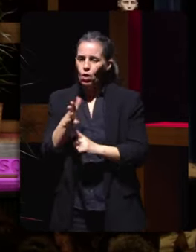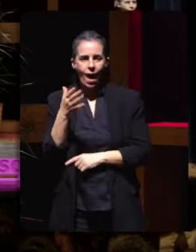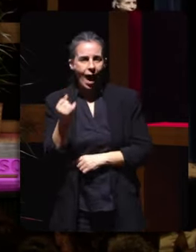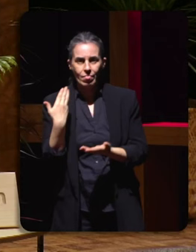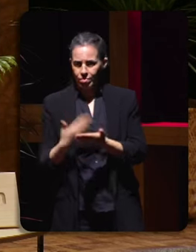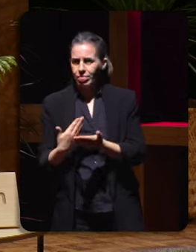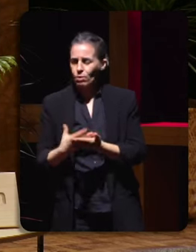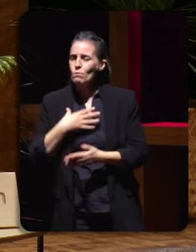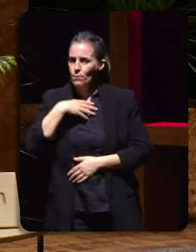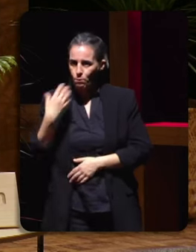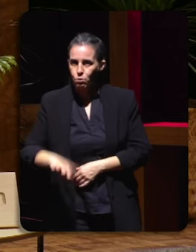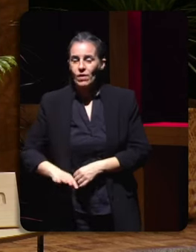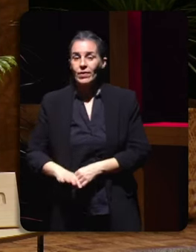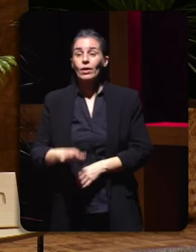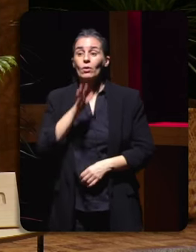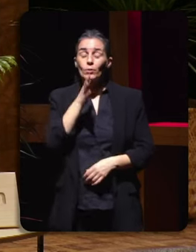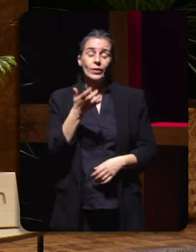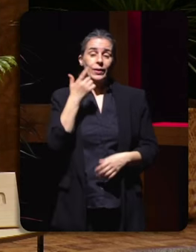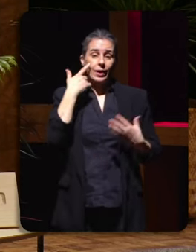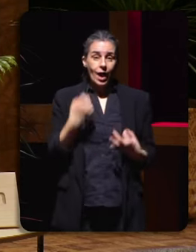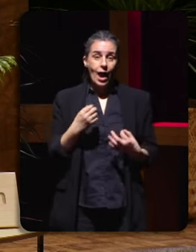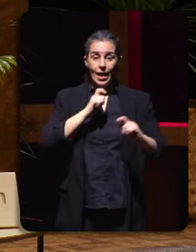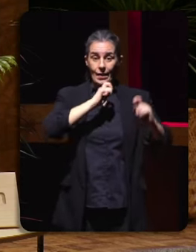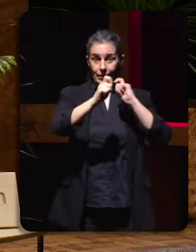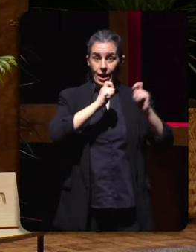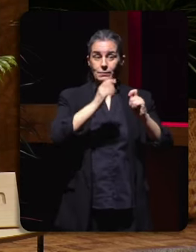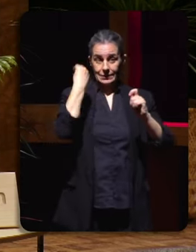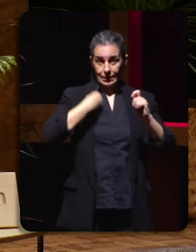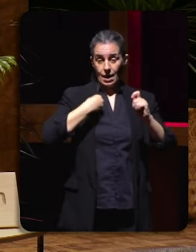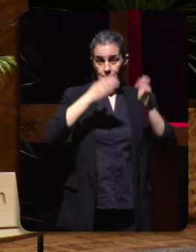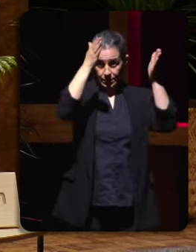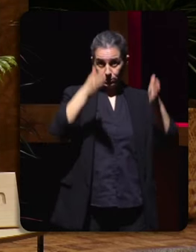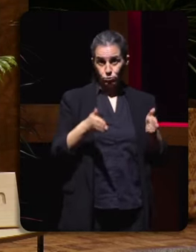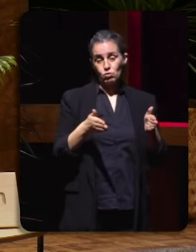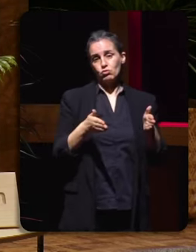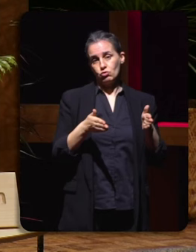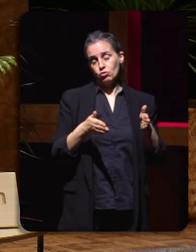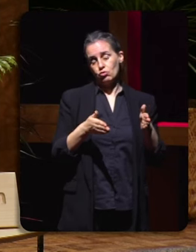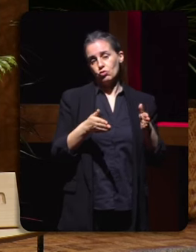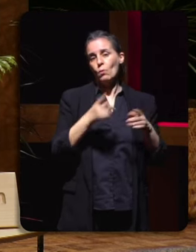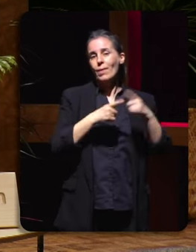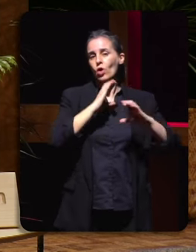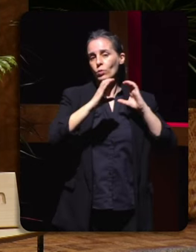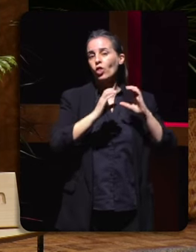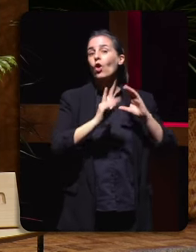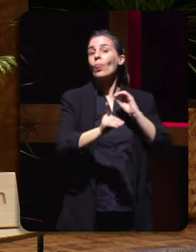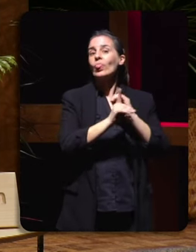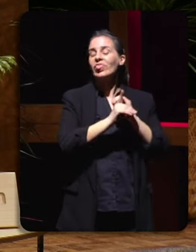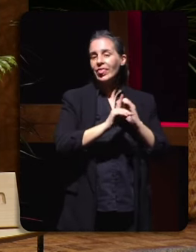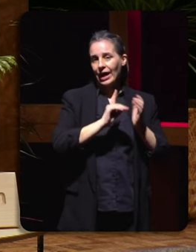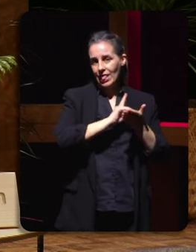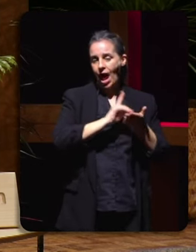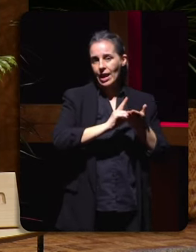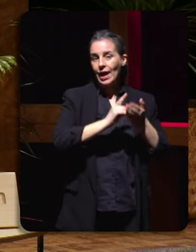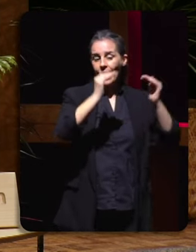que hai discriminación porque engadido a esa entrevista no ese medio digital viñan os comentarios e os comentarios